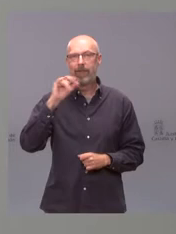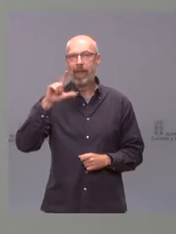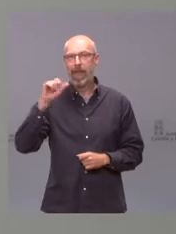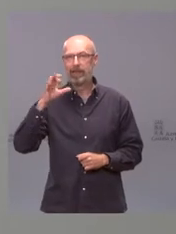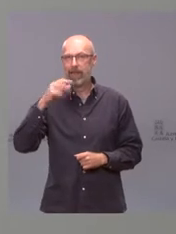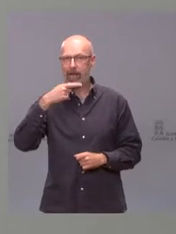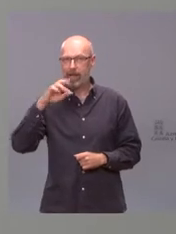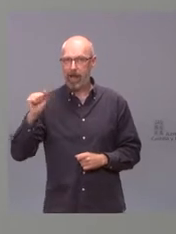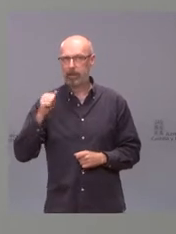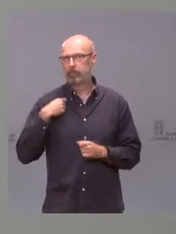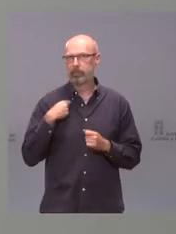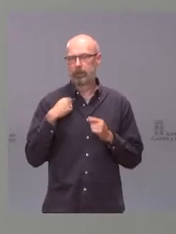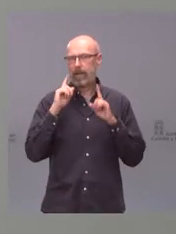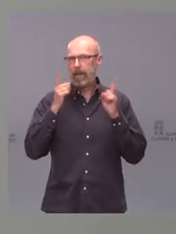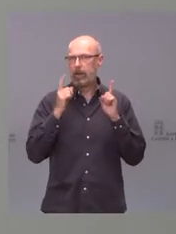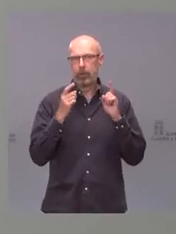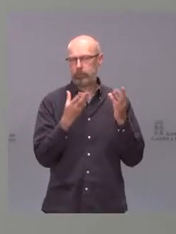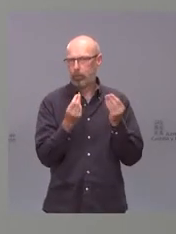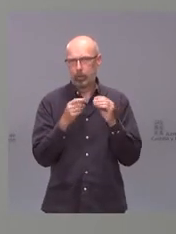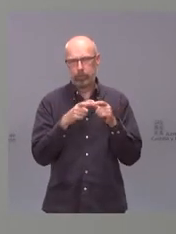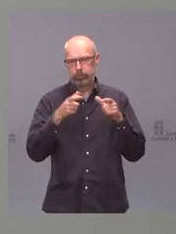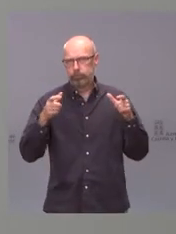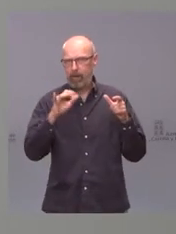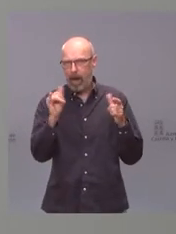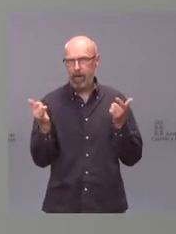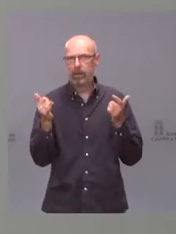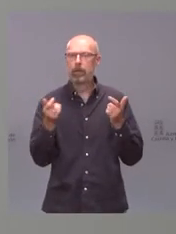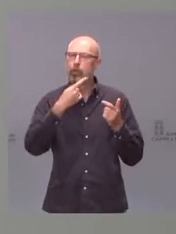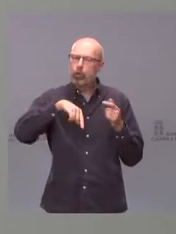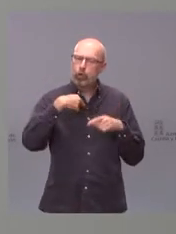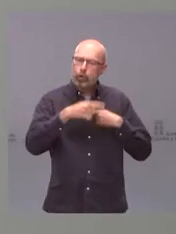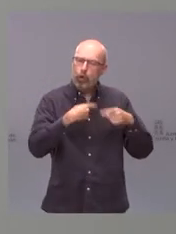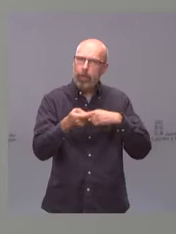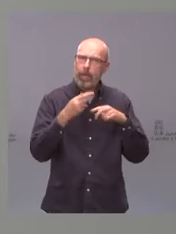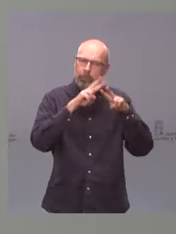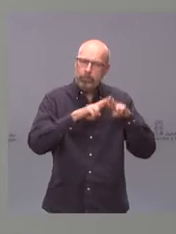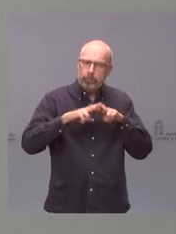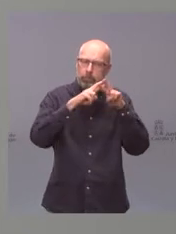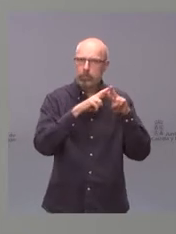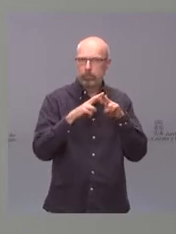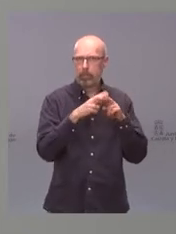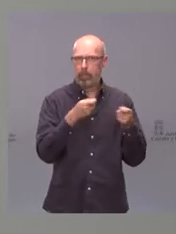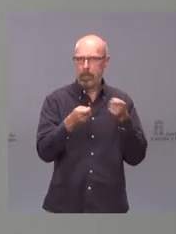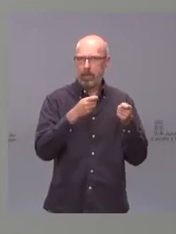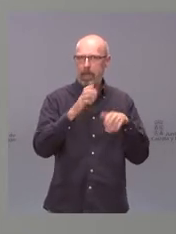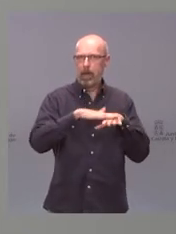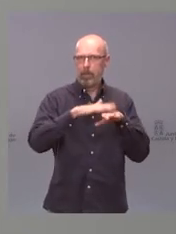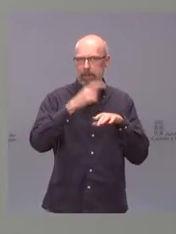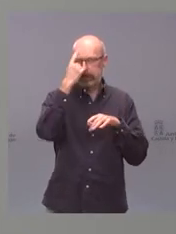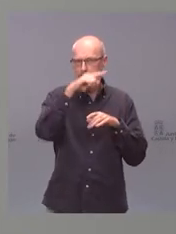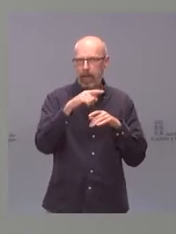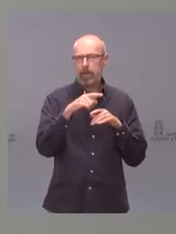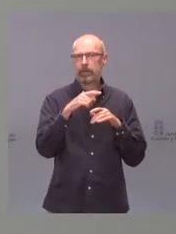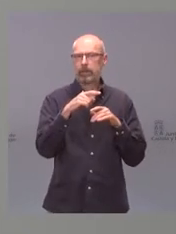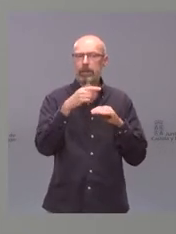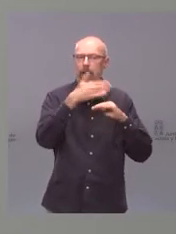monitorizando la situación a diario y tomando medidas en aquellos municipios más afectados para limitar en la